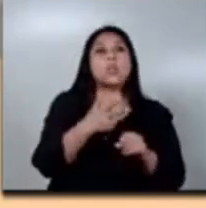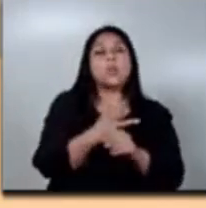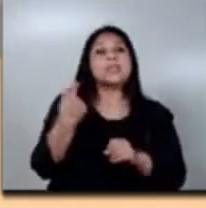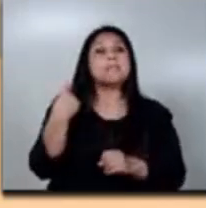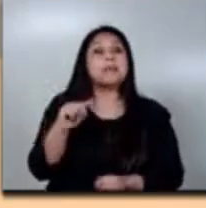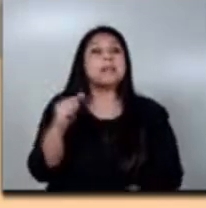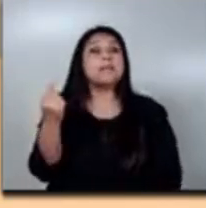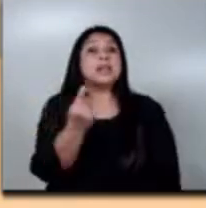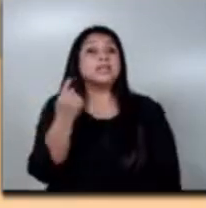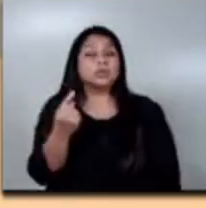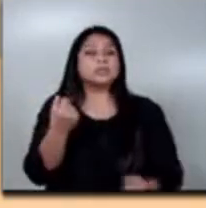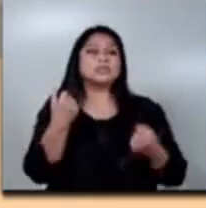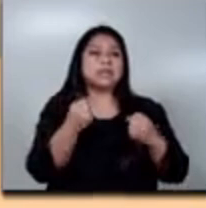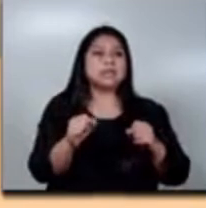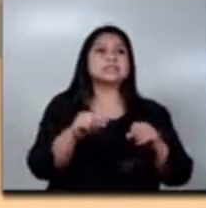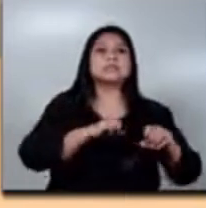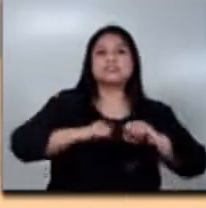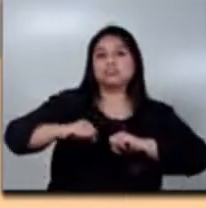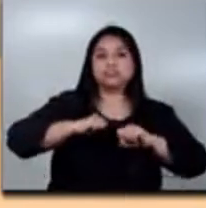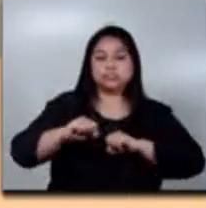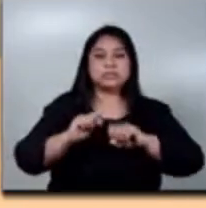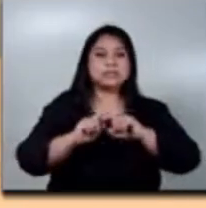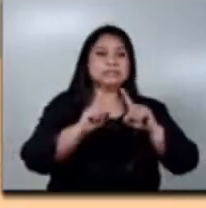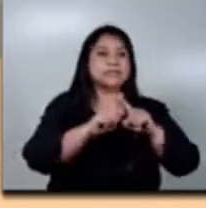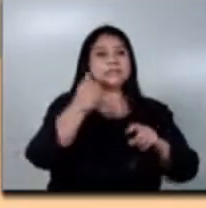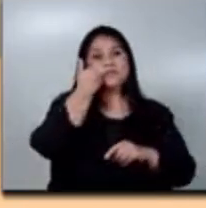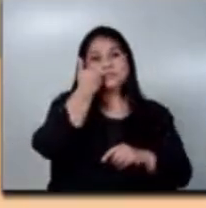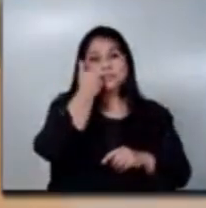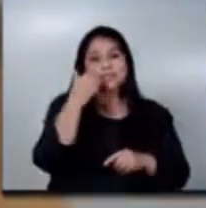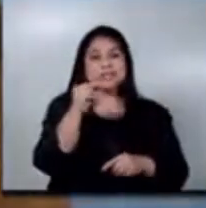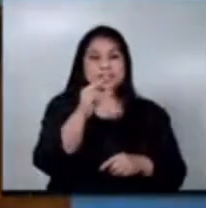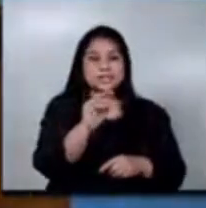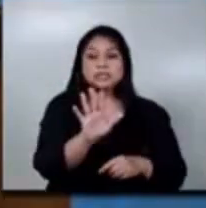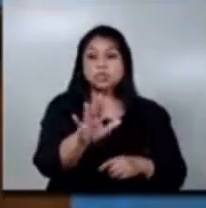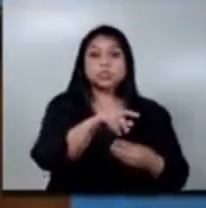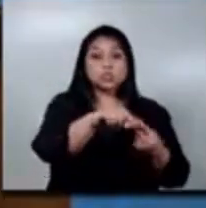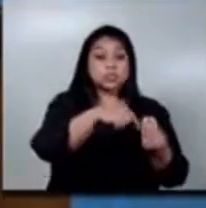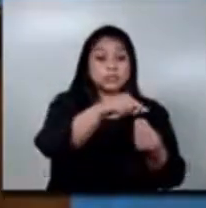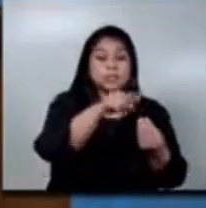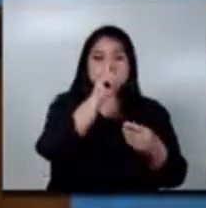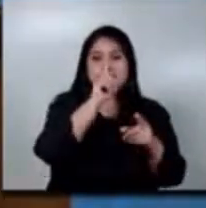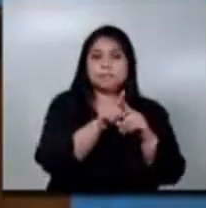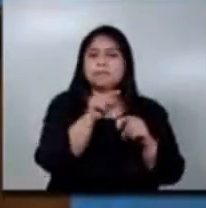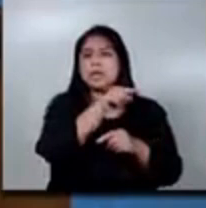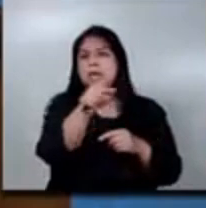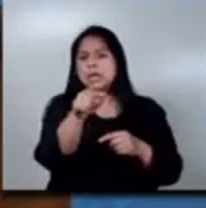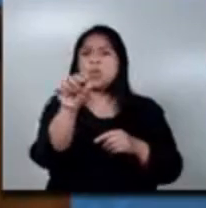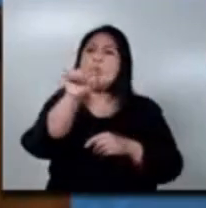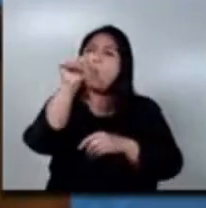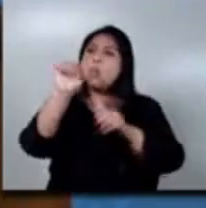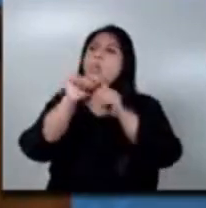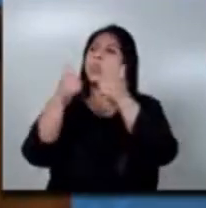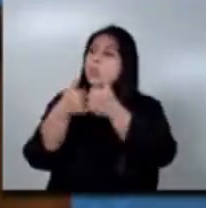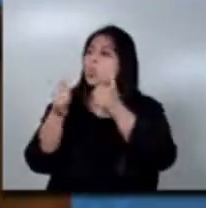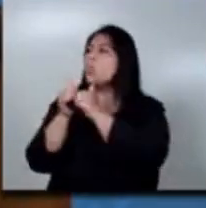acciones en favor de enfermedades raras y sus familias, y así como ellos también están otras asociaciones